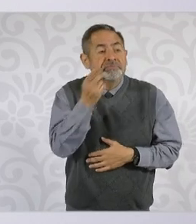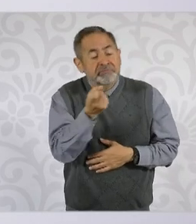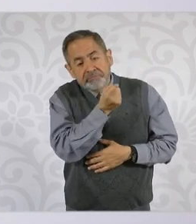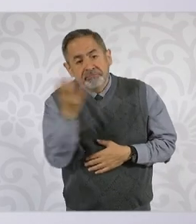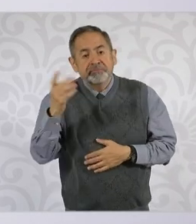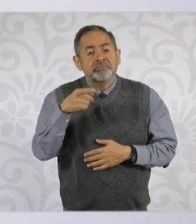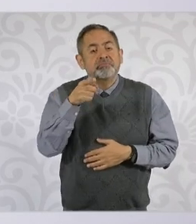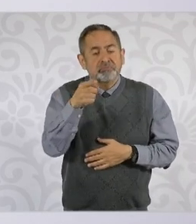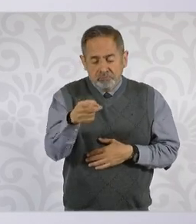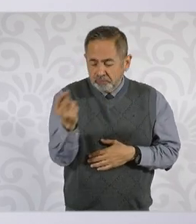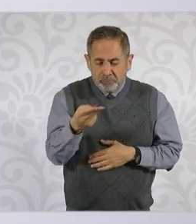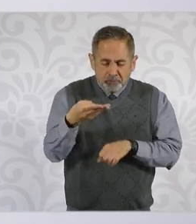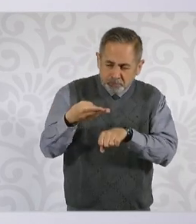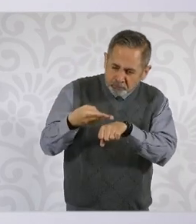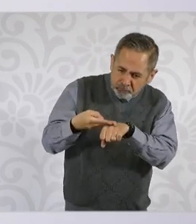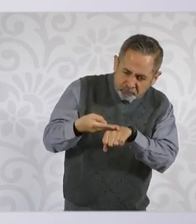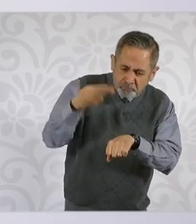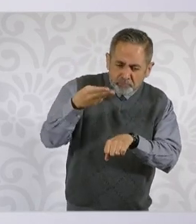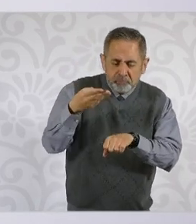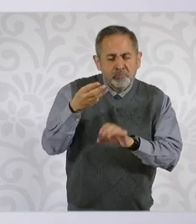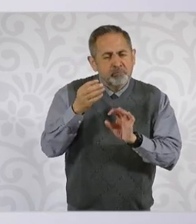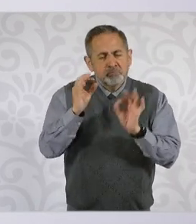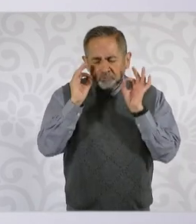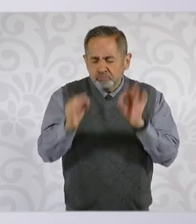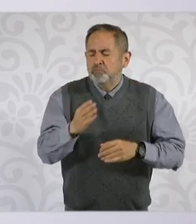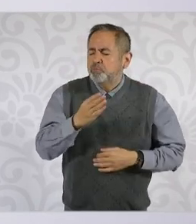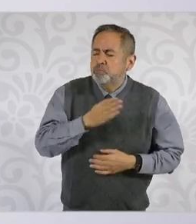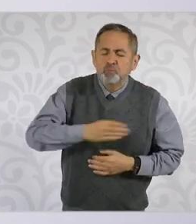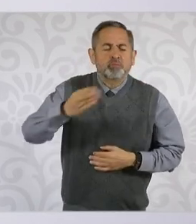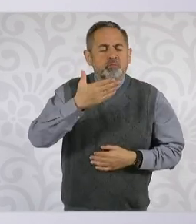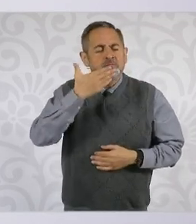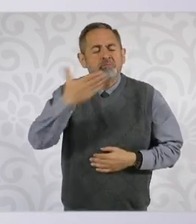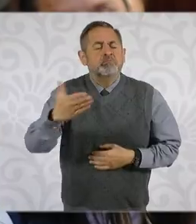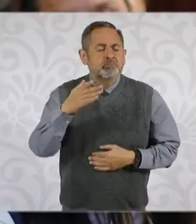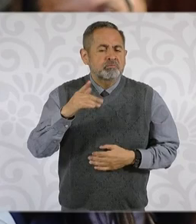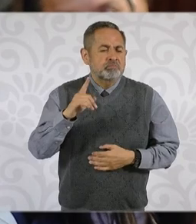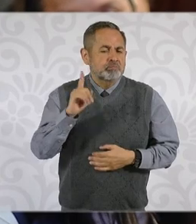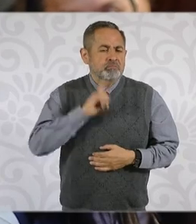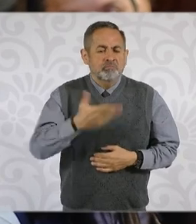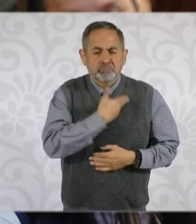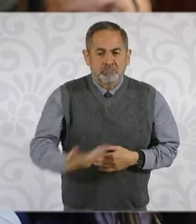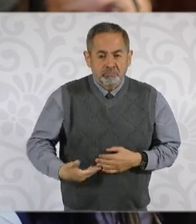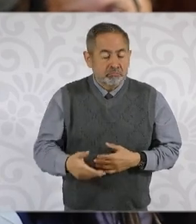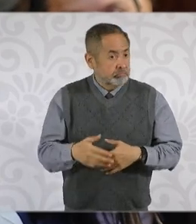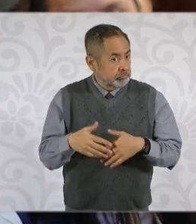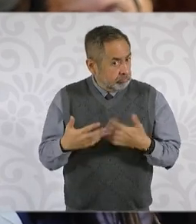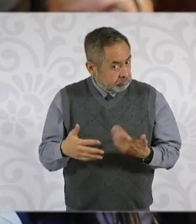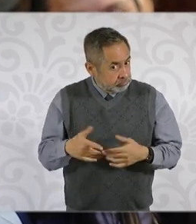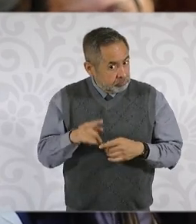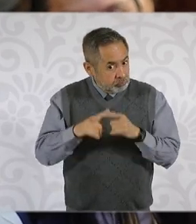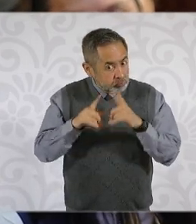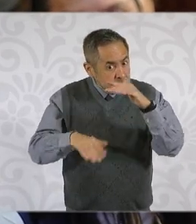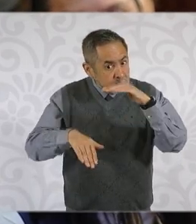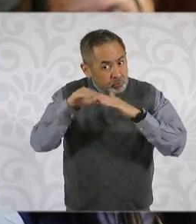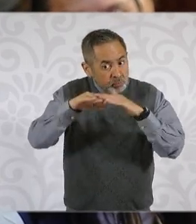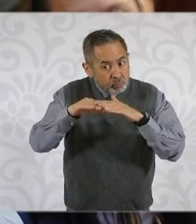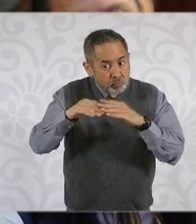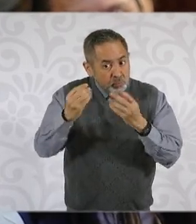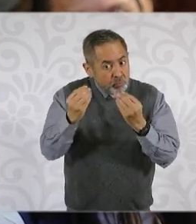muy buena presidenta. Son números altísimos.